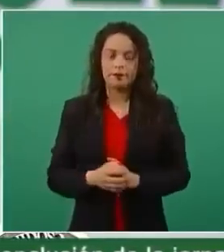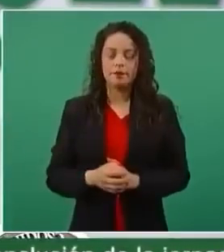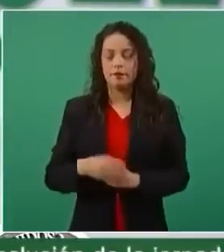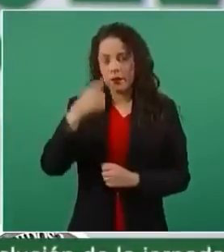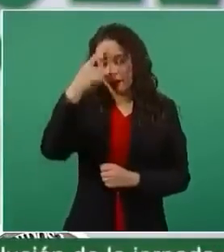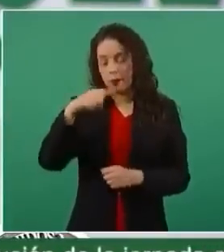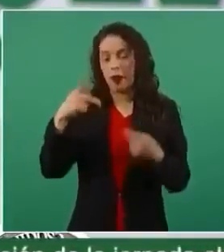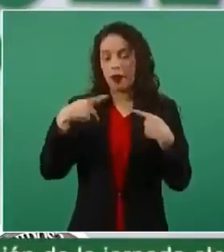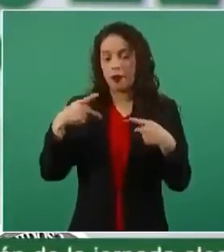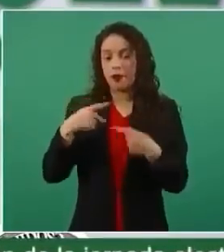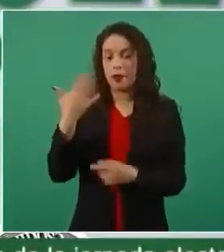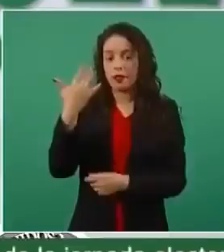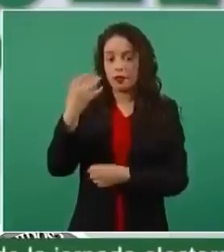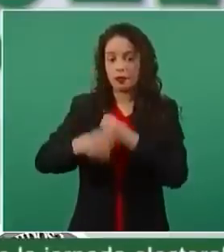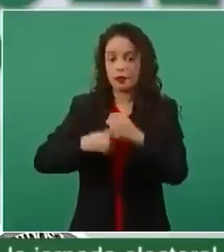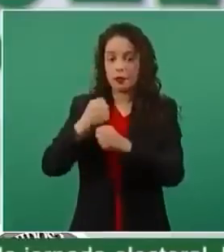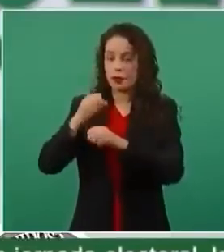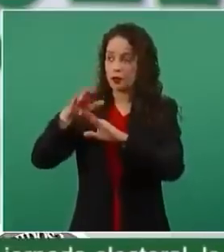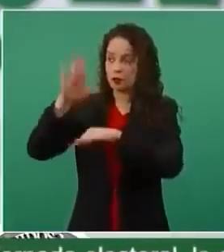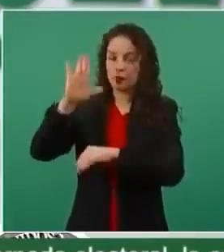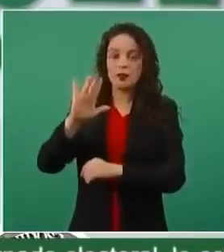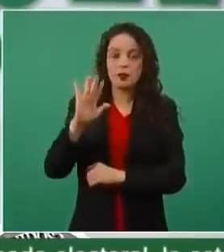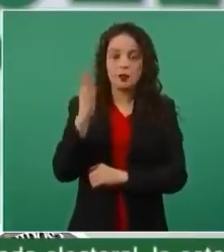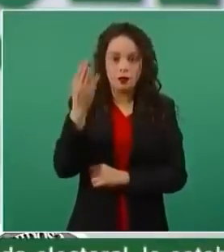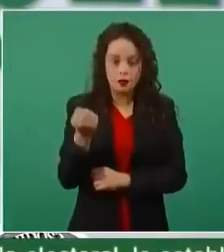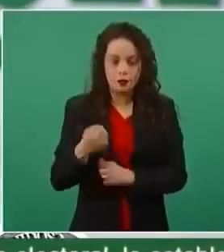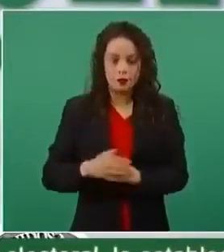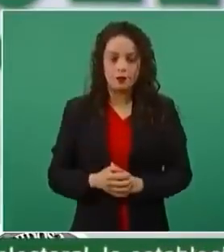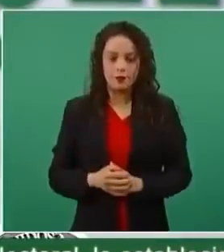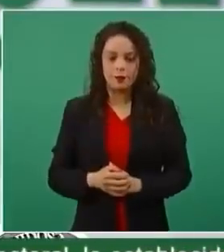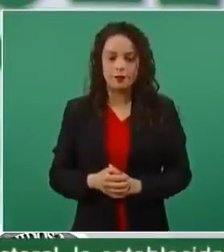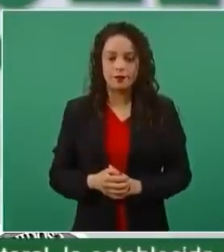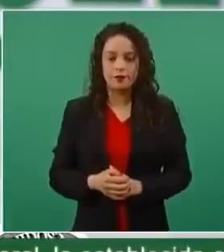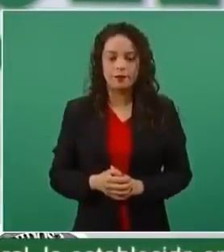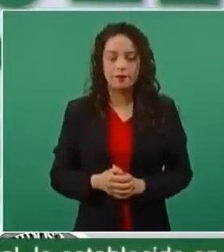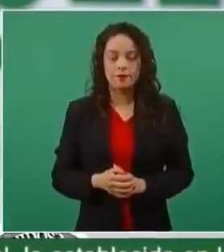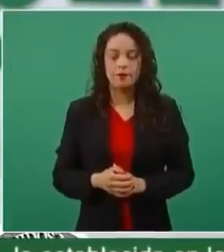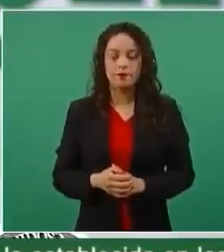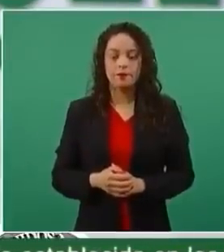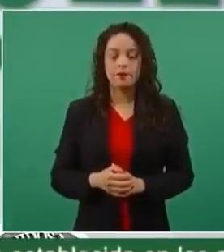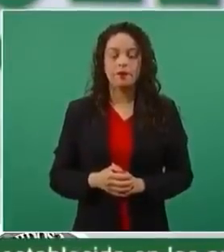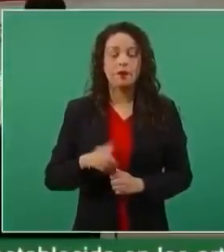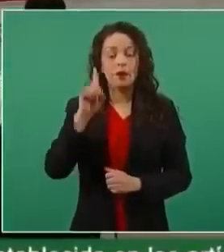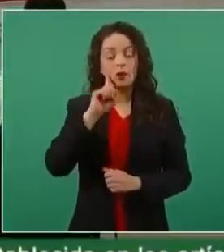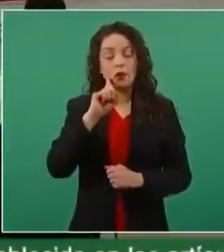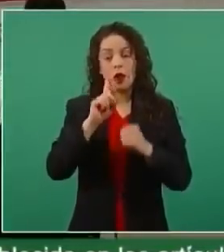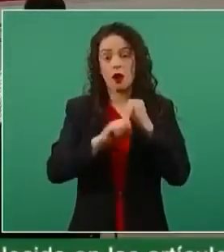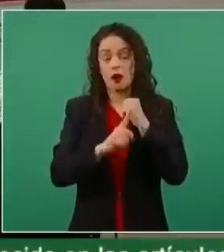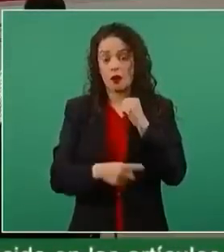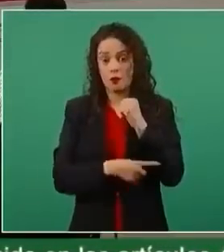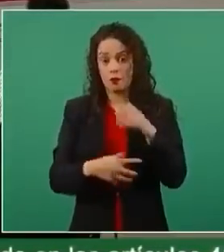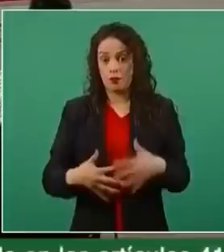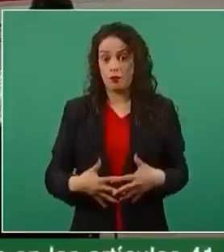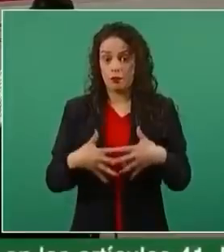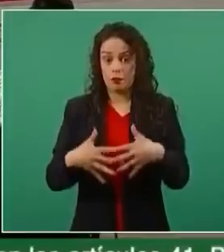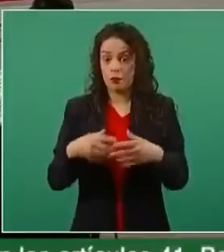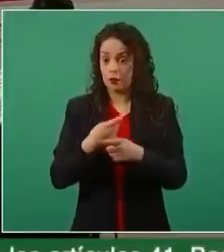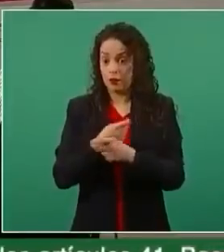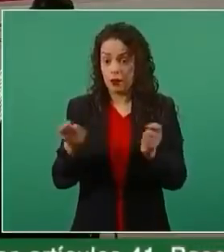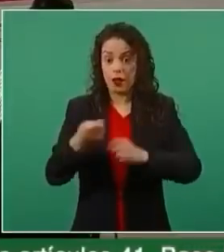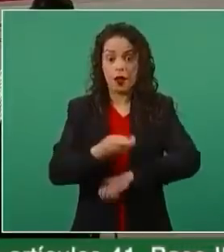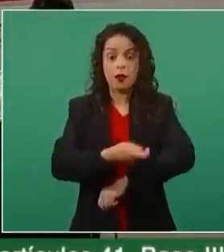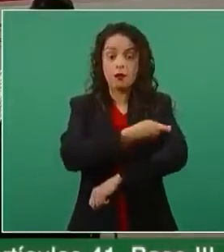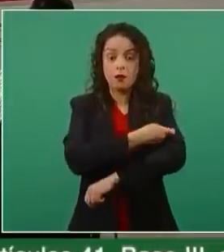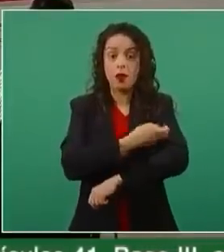59. Y también muy importante, aquella mujer embarazada que recibió la vacunación, muy importante hacer el